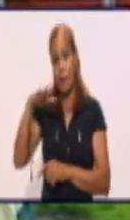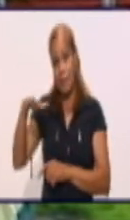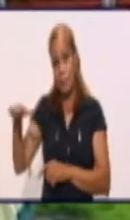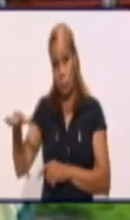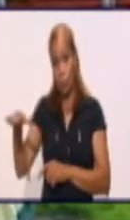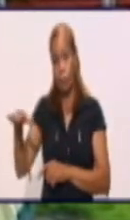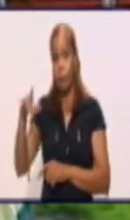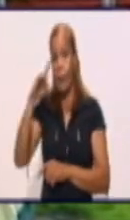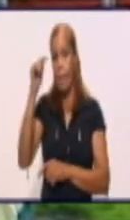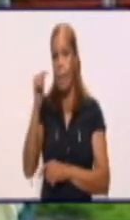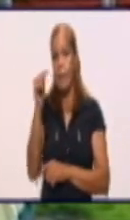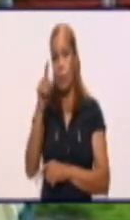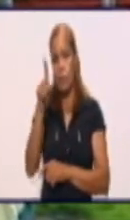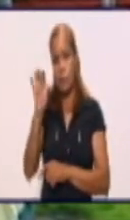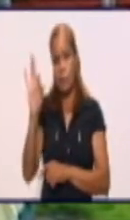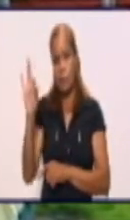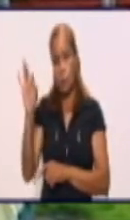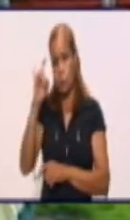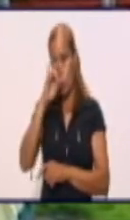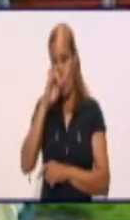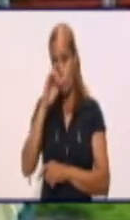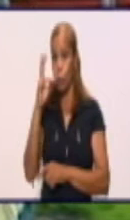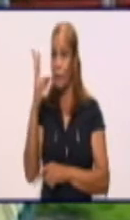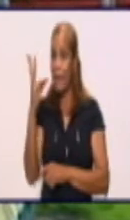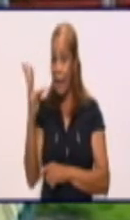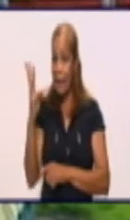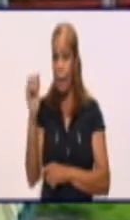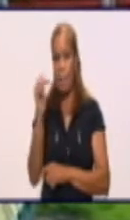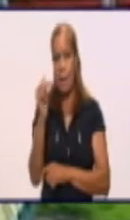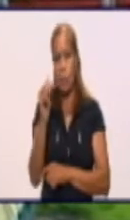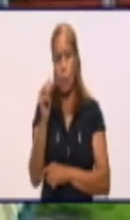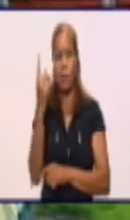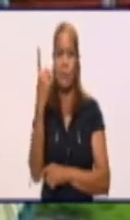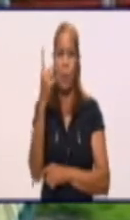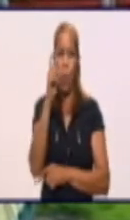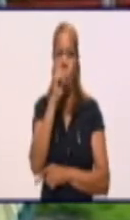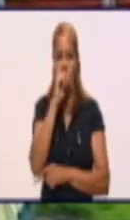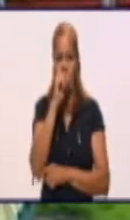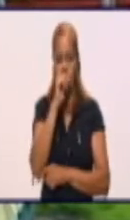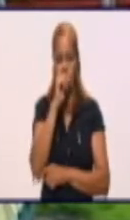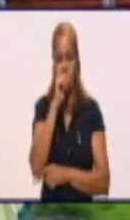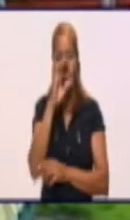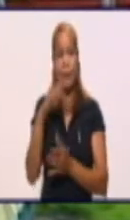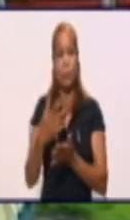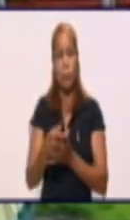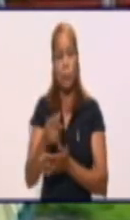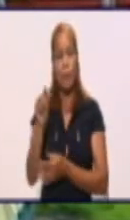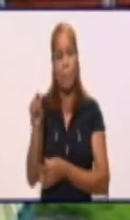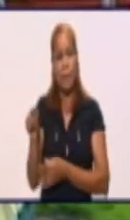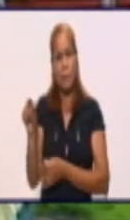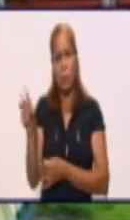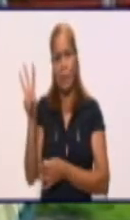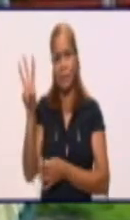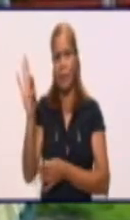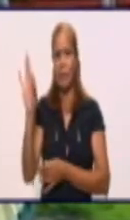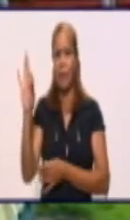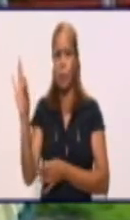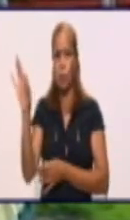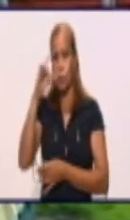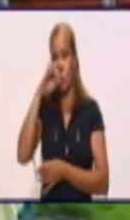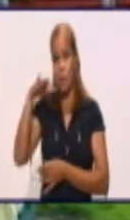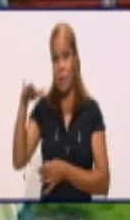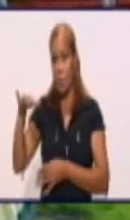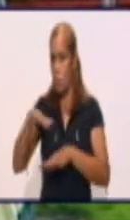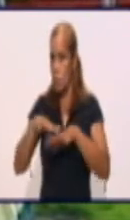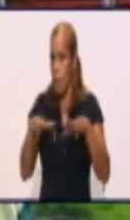menores de un año. Aclaraba la doctora que esta cifra de 38 pacientes en edad pediátrica es récord para